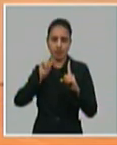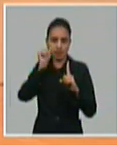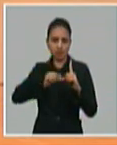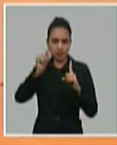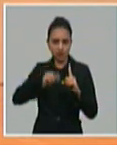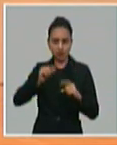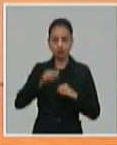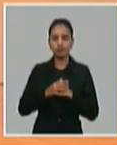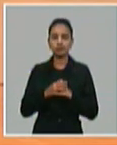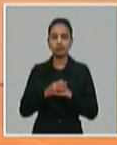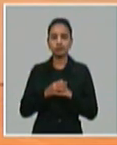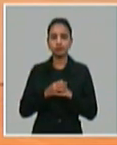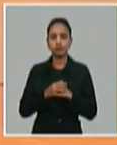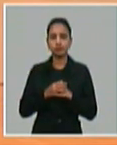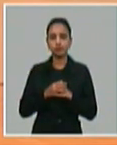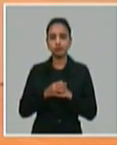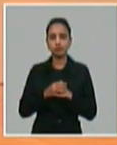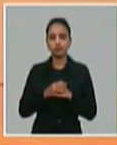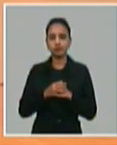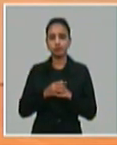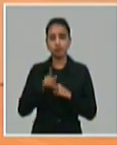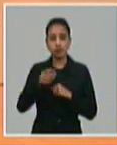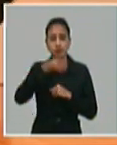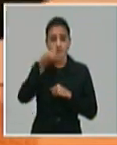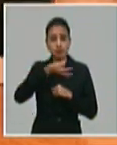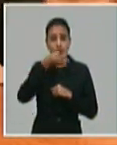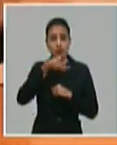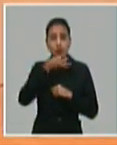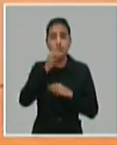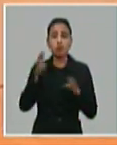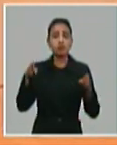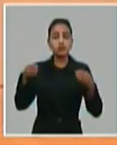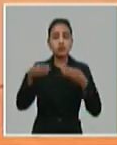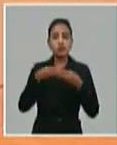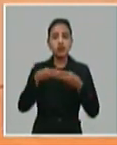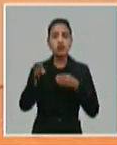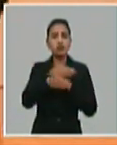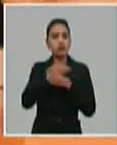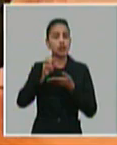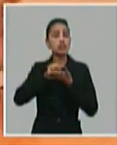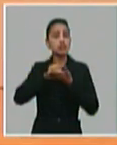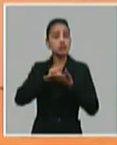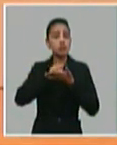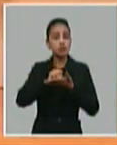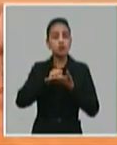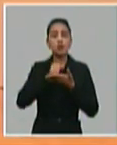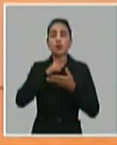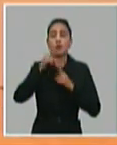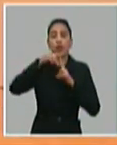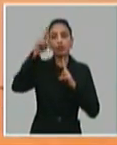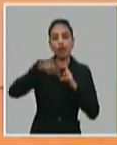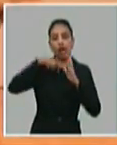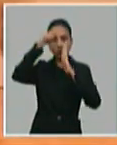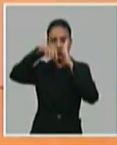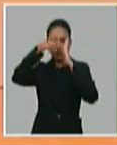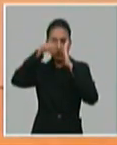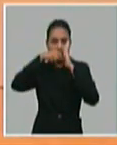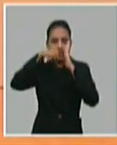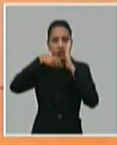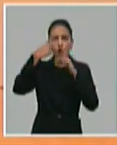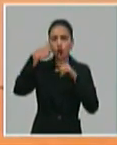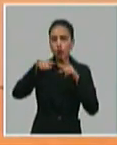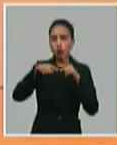Ahora, ahí se habló de, ya el cierre de un grupo de servicios, teatro, cine, otros